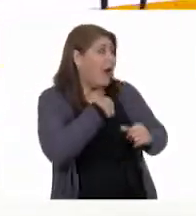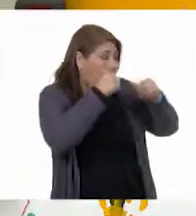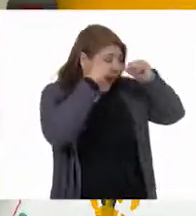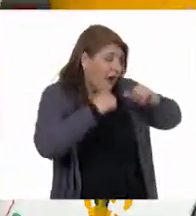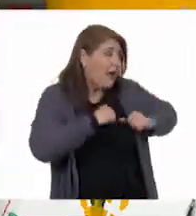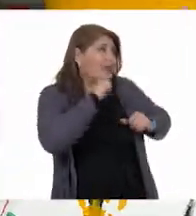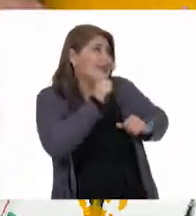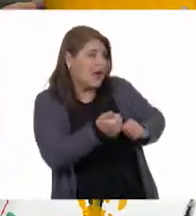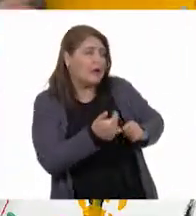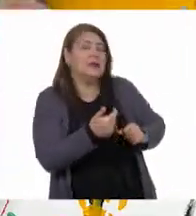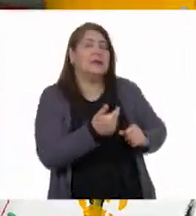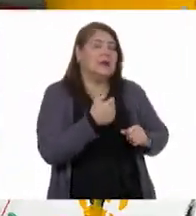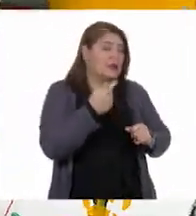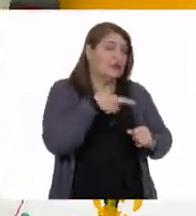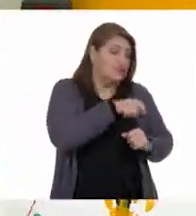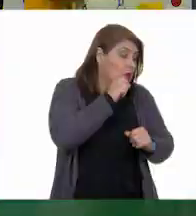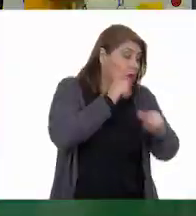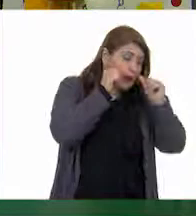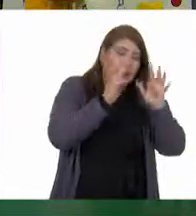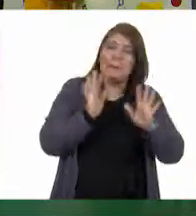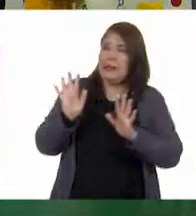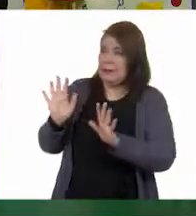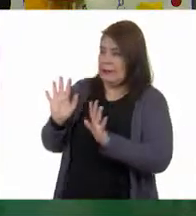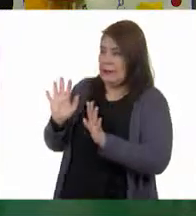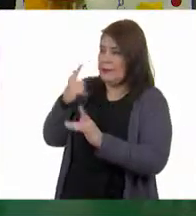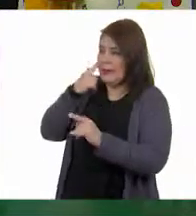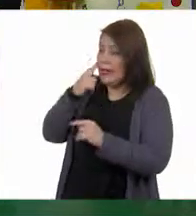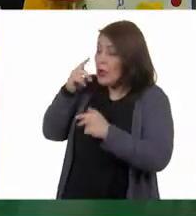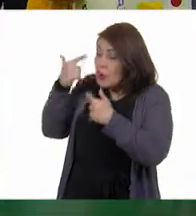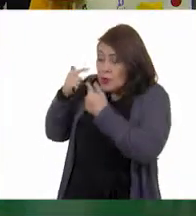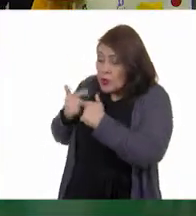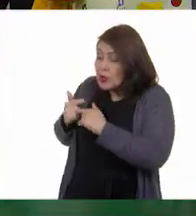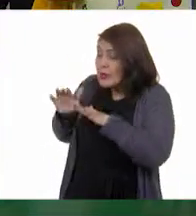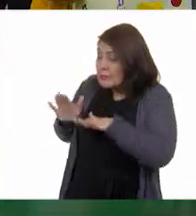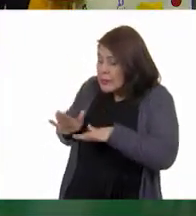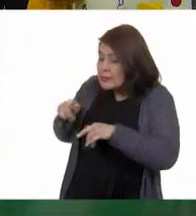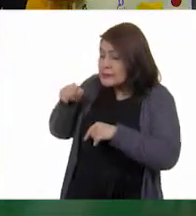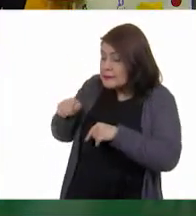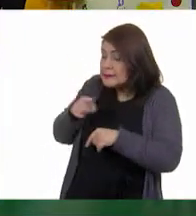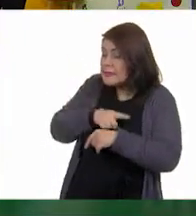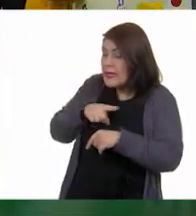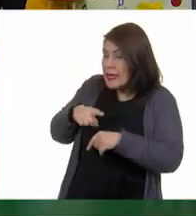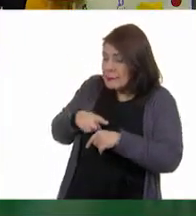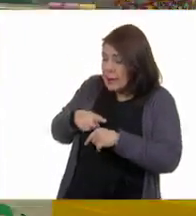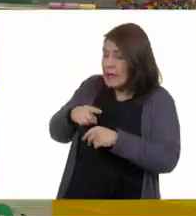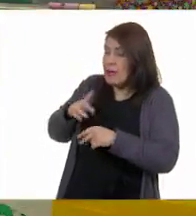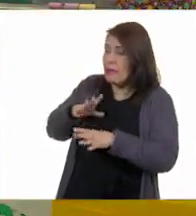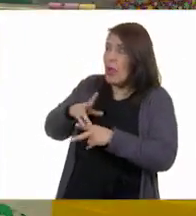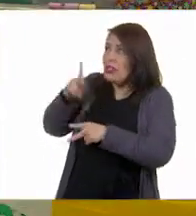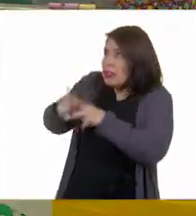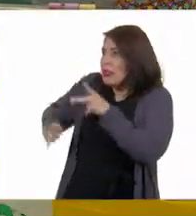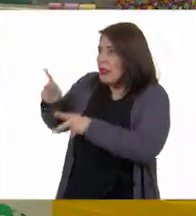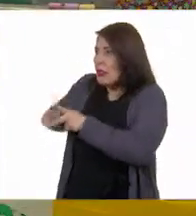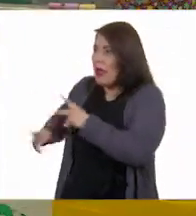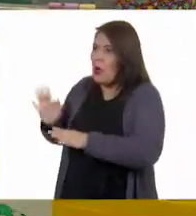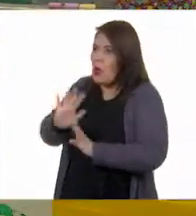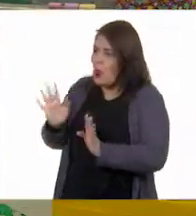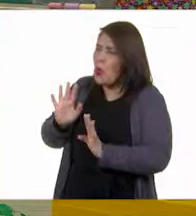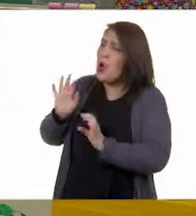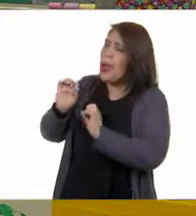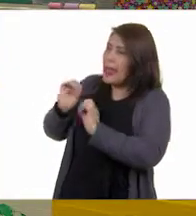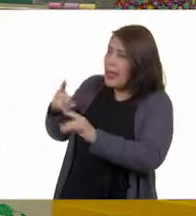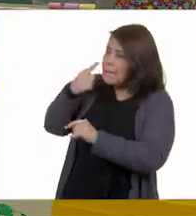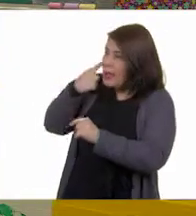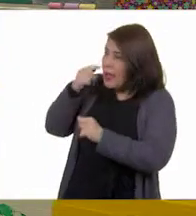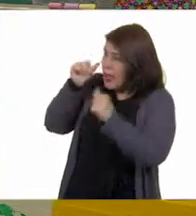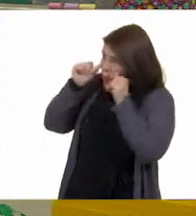A ver, Gloria, Gloria, disculpen, por favor. Gloria, es importante que dejes hablar a los demás, en este caso a Erick. Hay